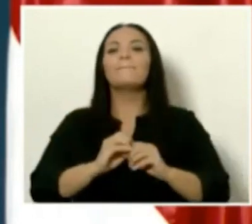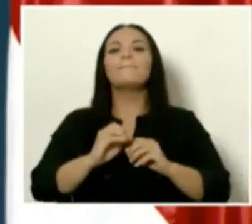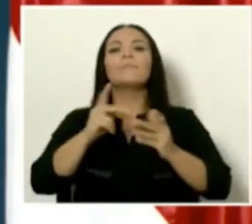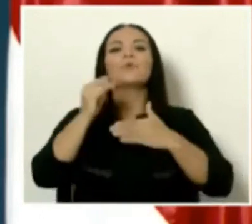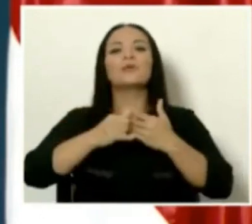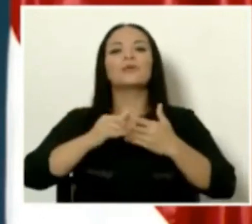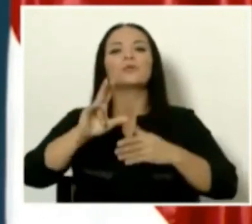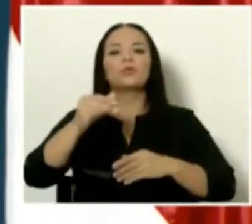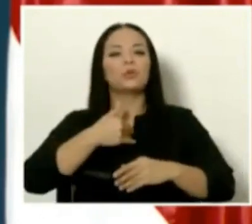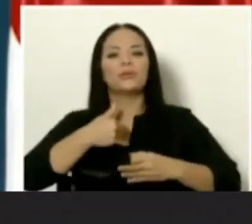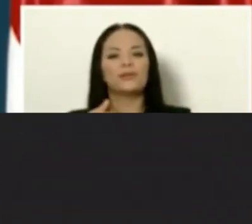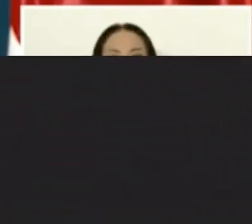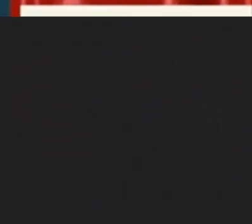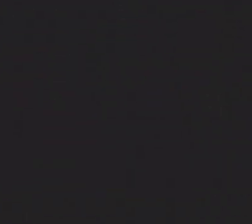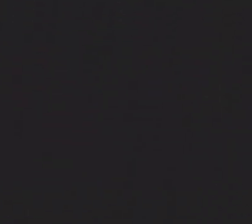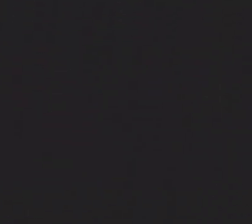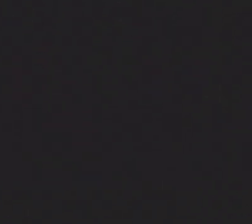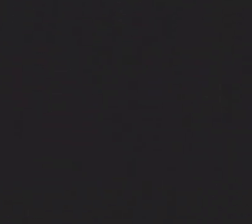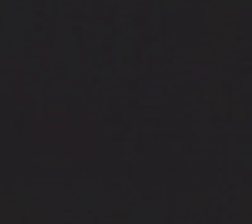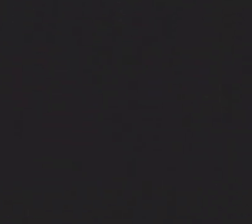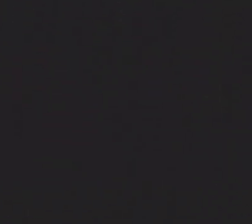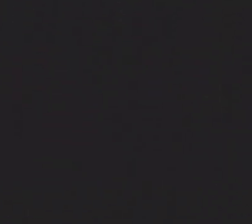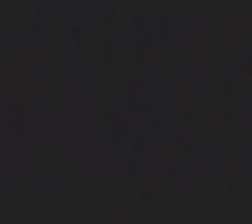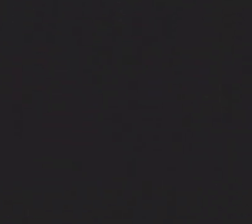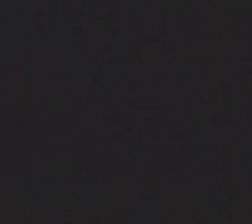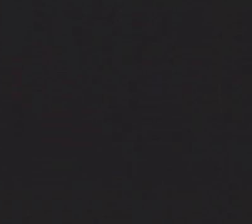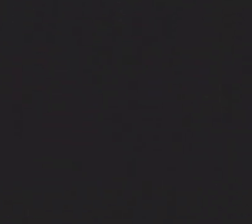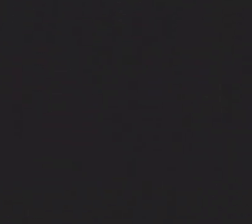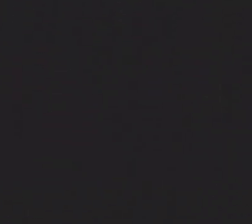la calidad que caracteriza a este gobierno.